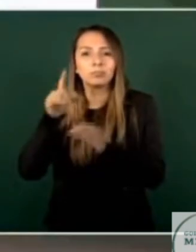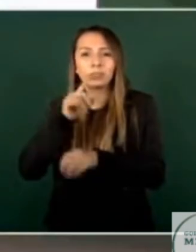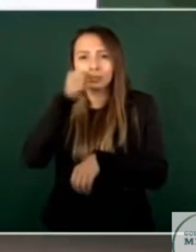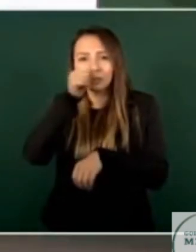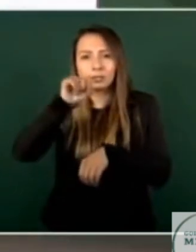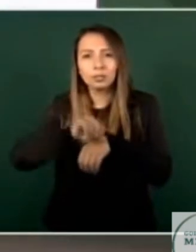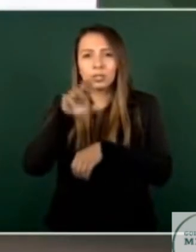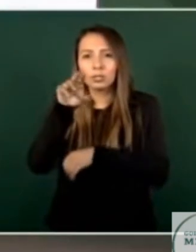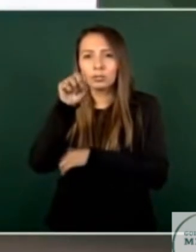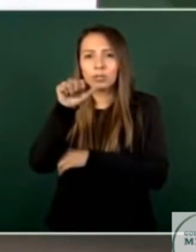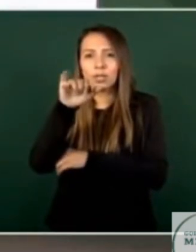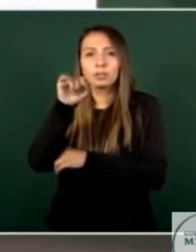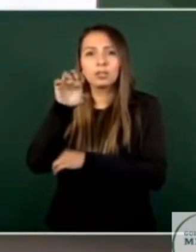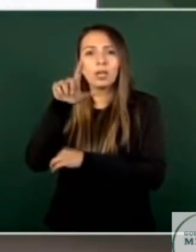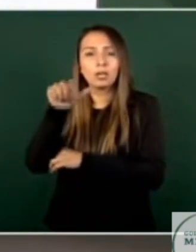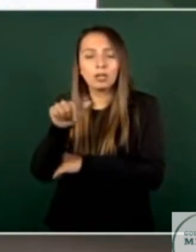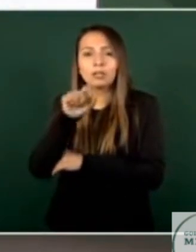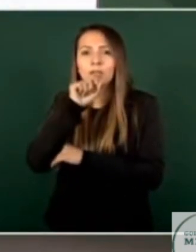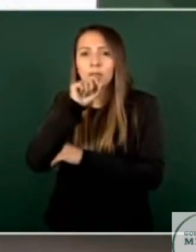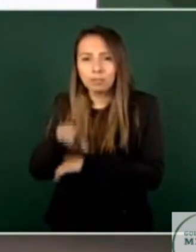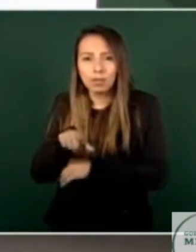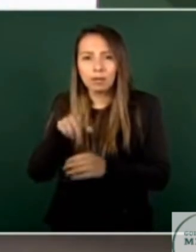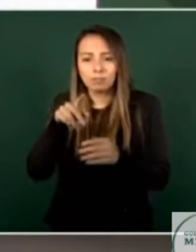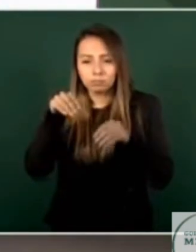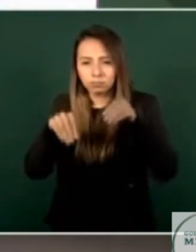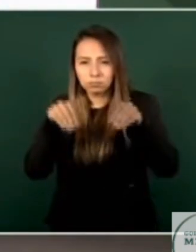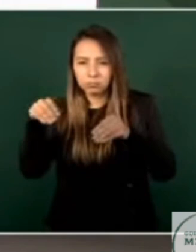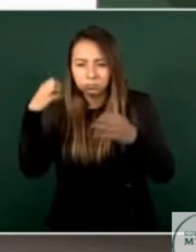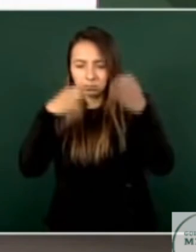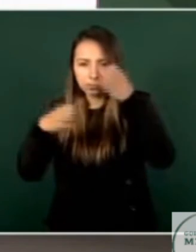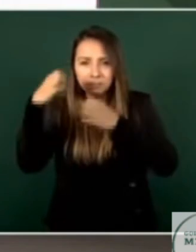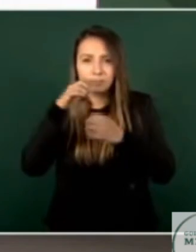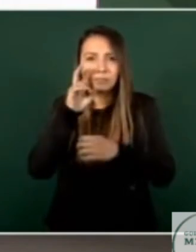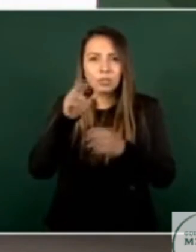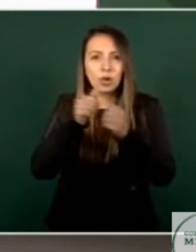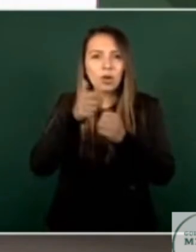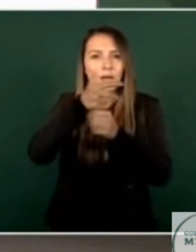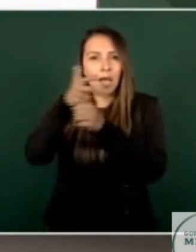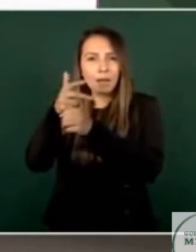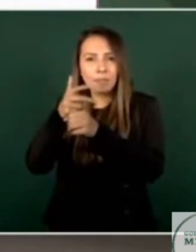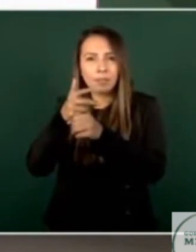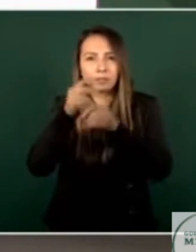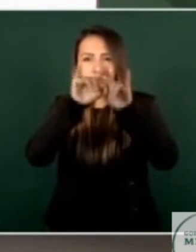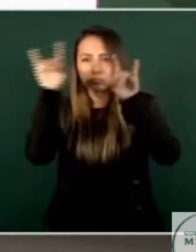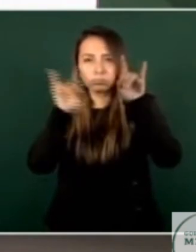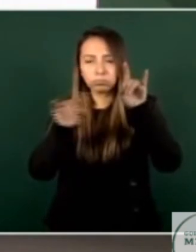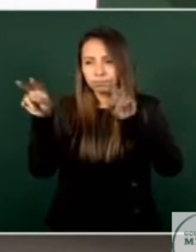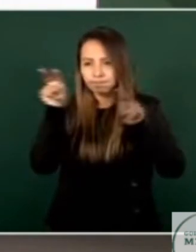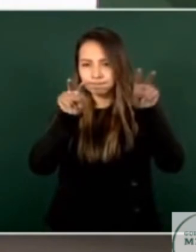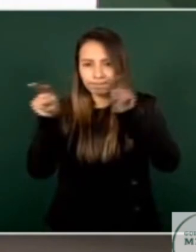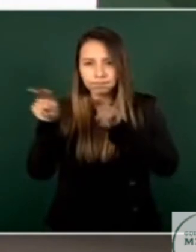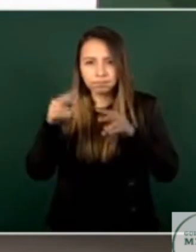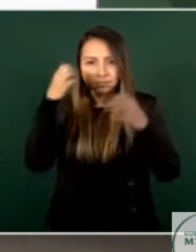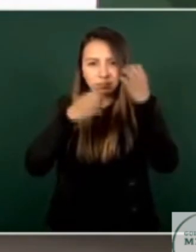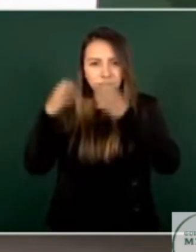se hizo un trabajo también de reconstrucción con cámaras de videovigilancia y se pudo determinar